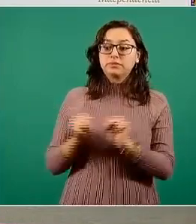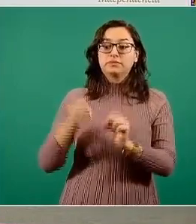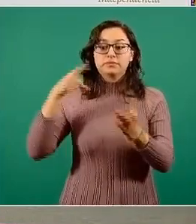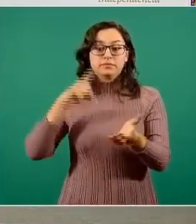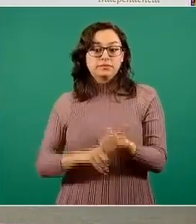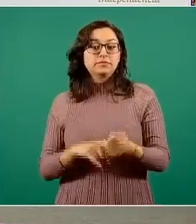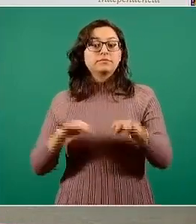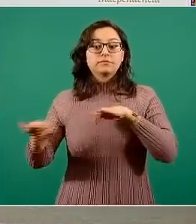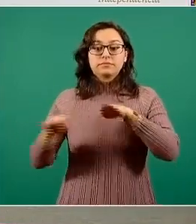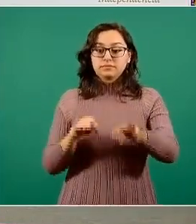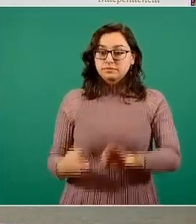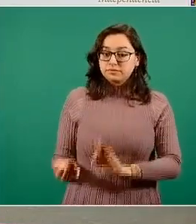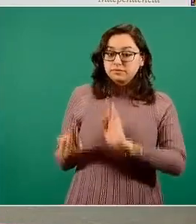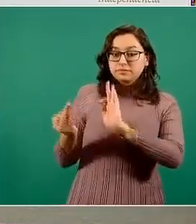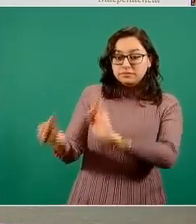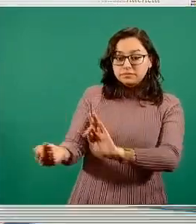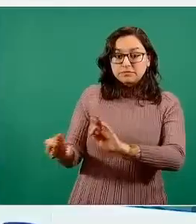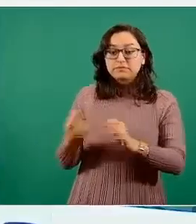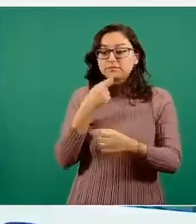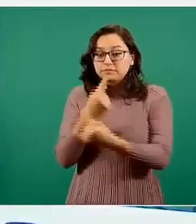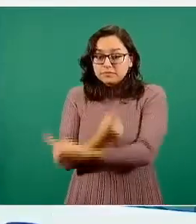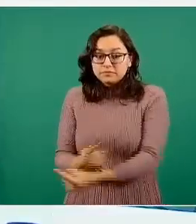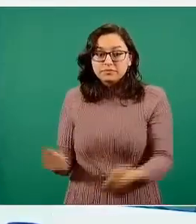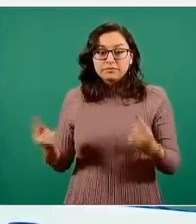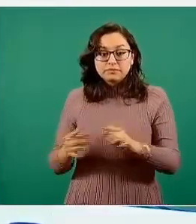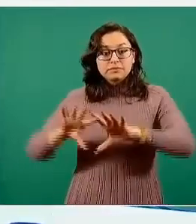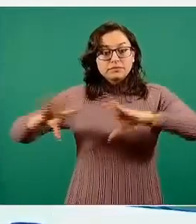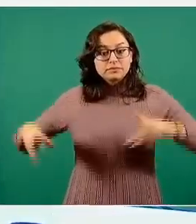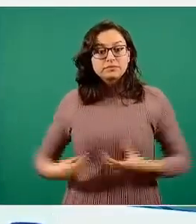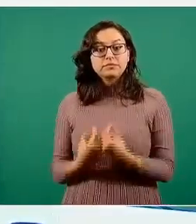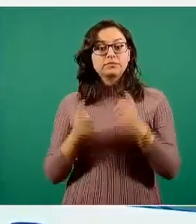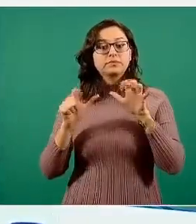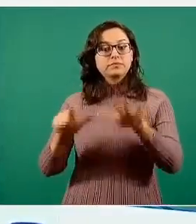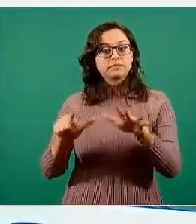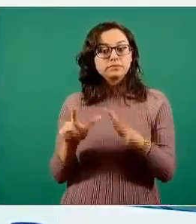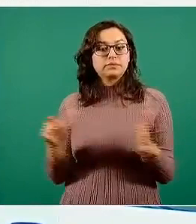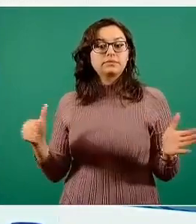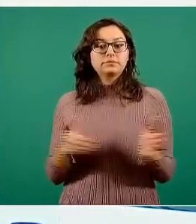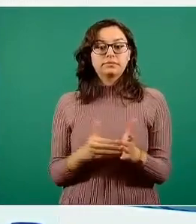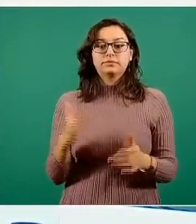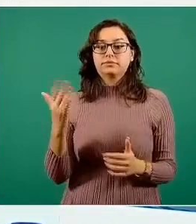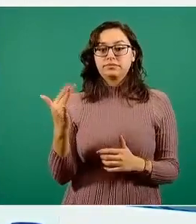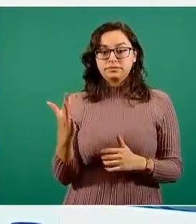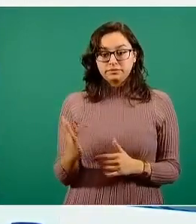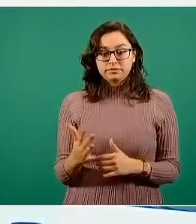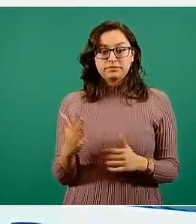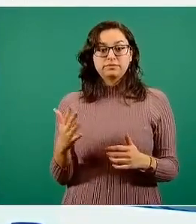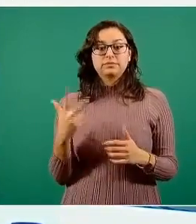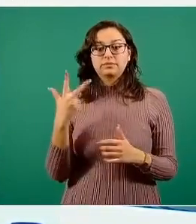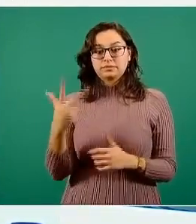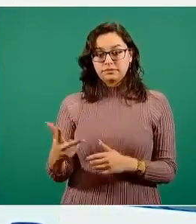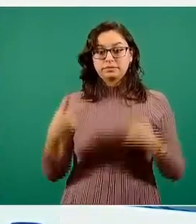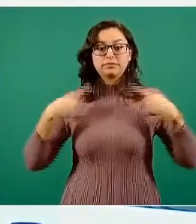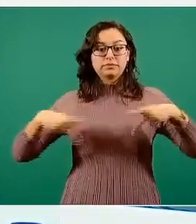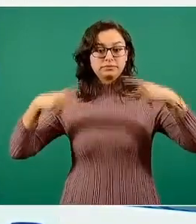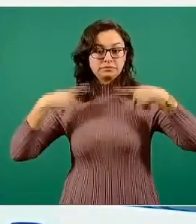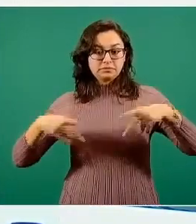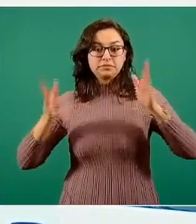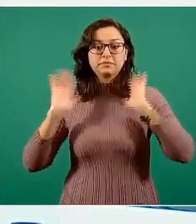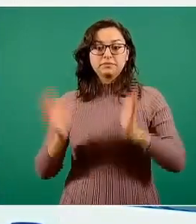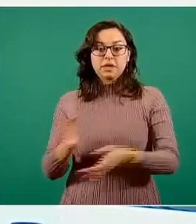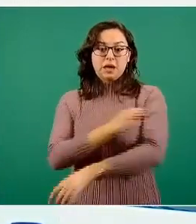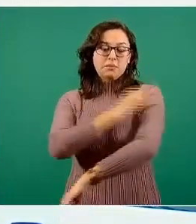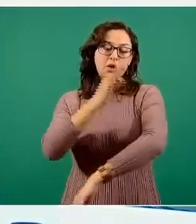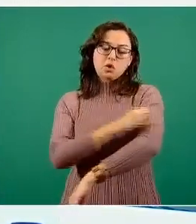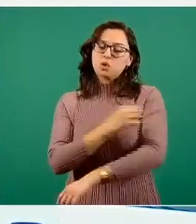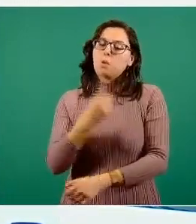recintos escolares. Diecisiete mil cincuenta y ocho personas fueron vacunadas. Hasta ahorita, desde luego,